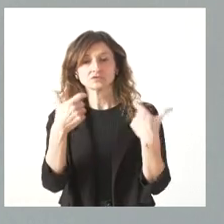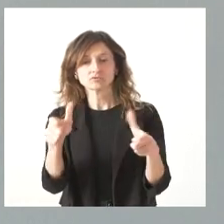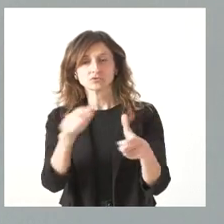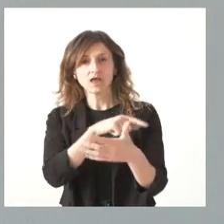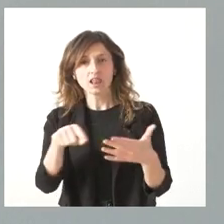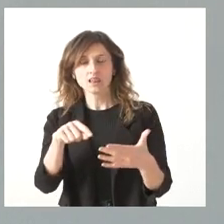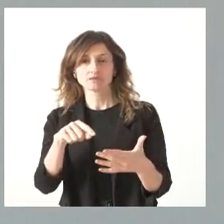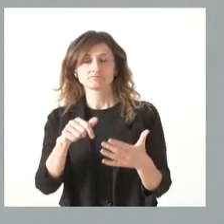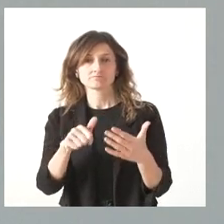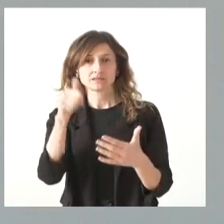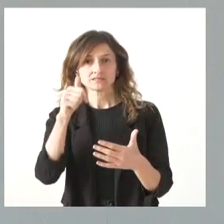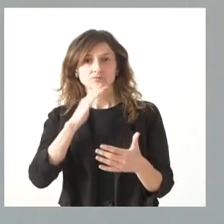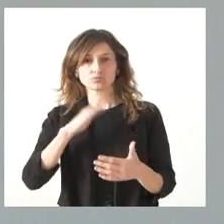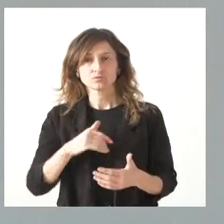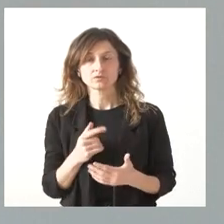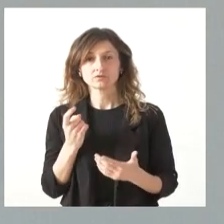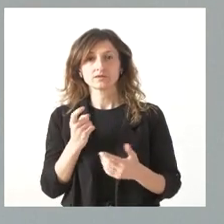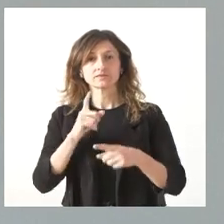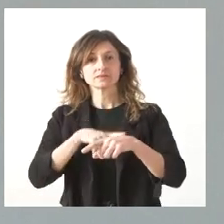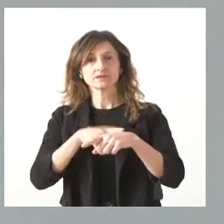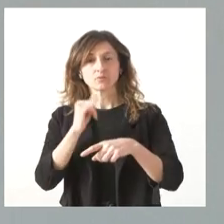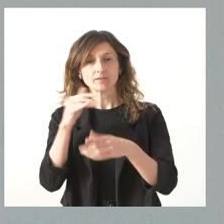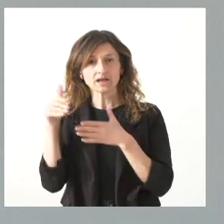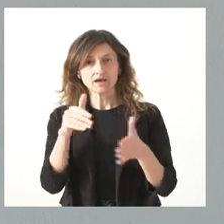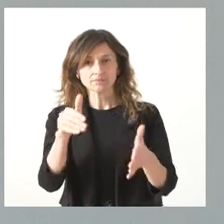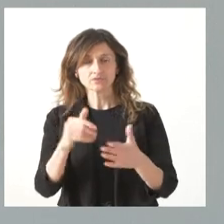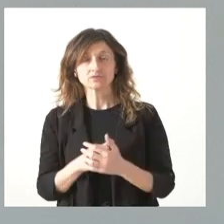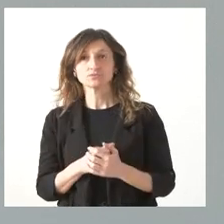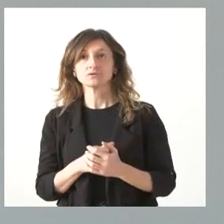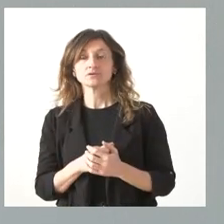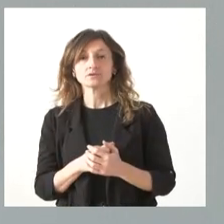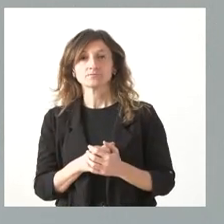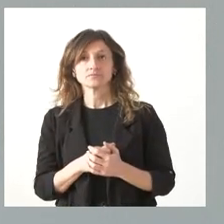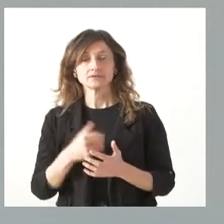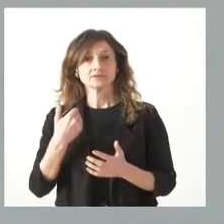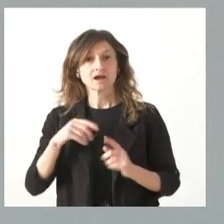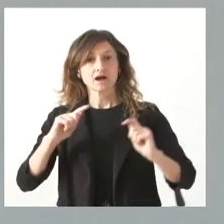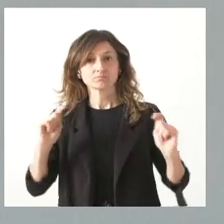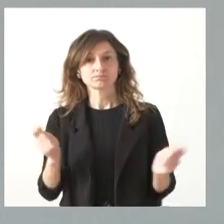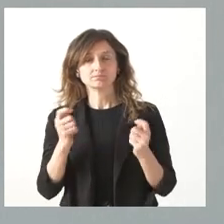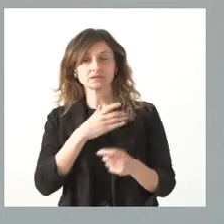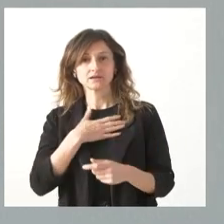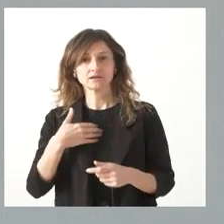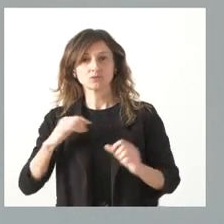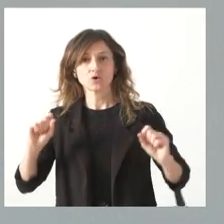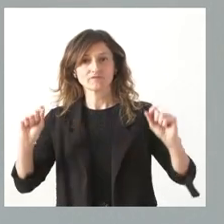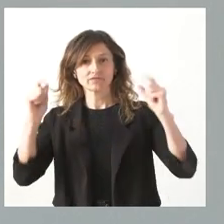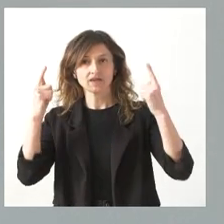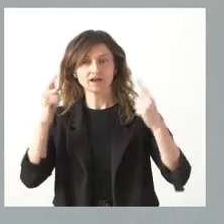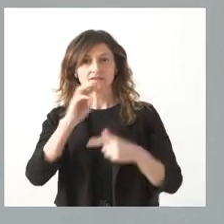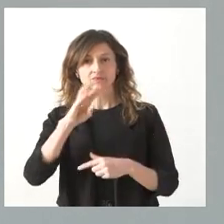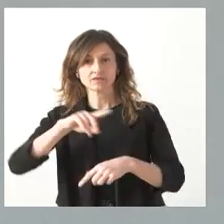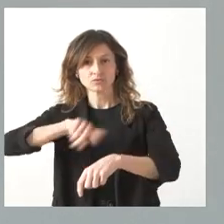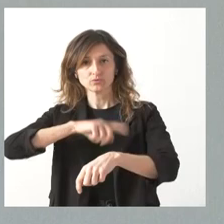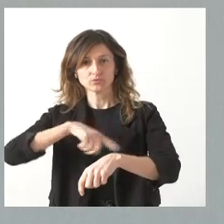Tenemos algún margen de tiempo todavía para intentar avanzar en esa dirección y la vía nuestra, una vez que hemos anunciado nuestro deseo de que entre en vigor estas 35